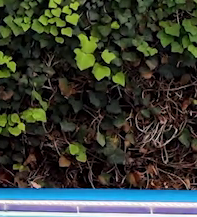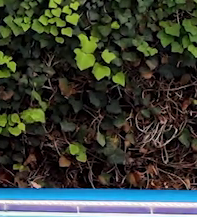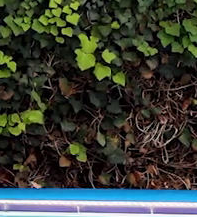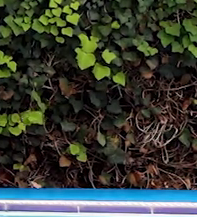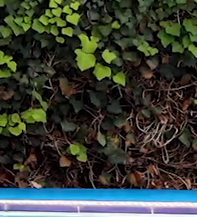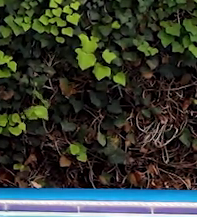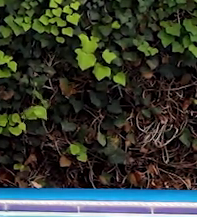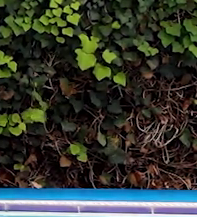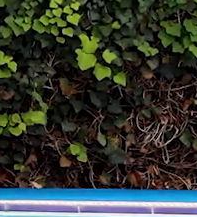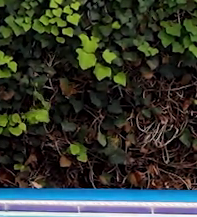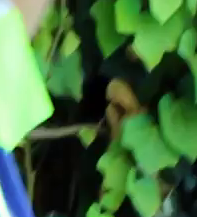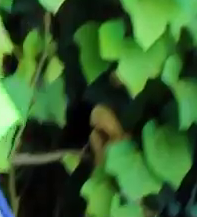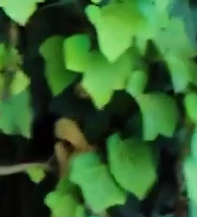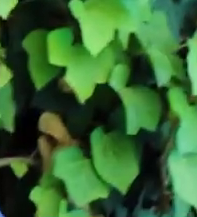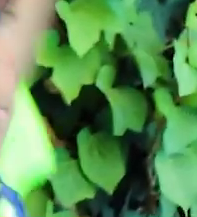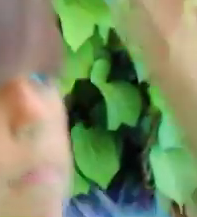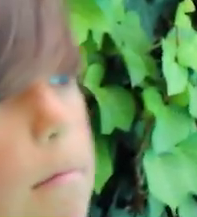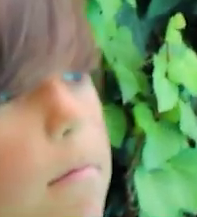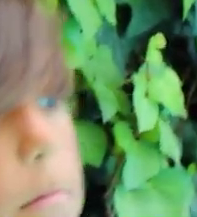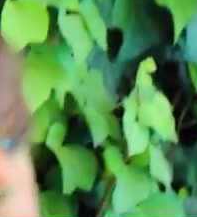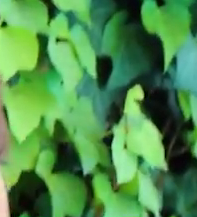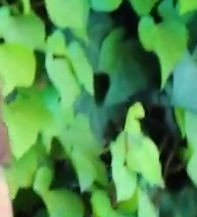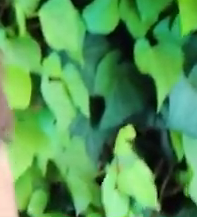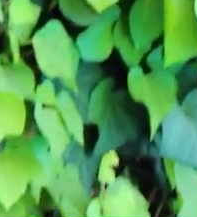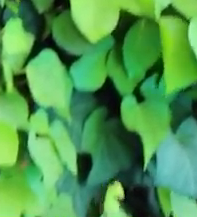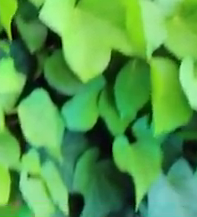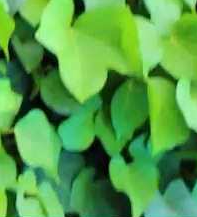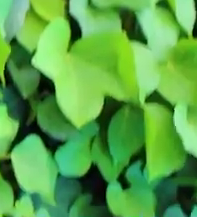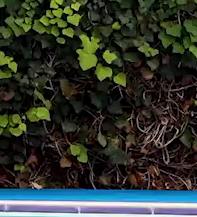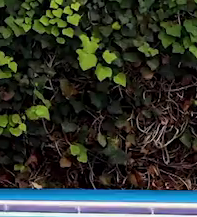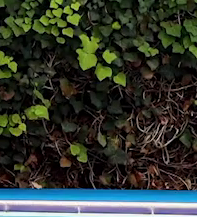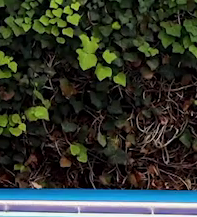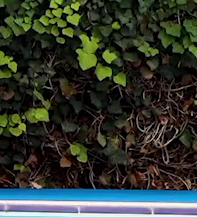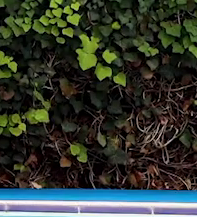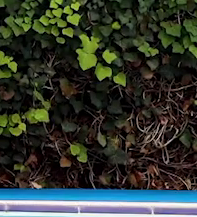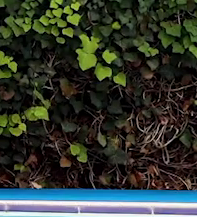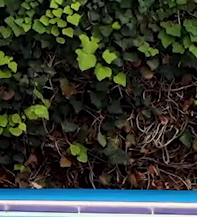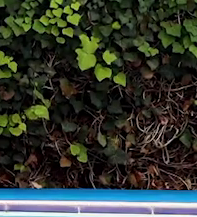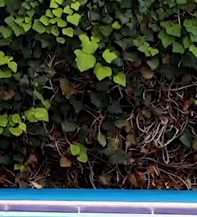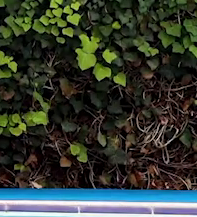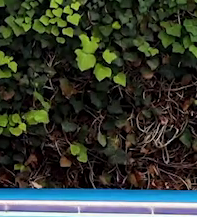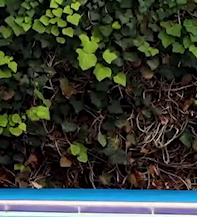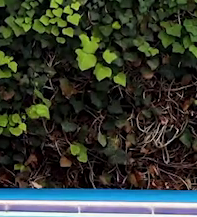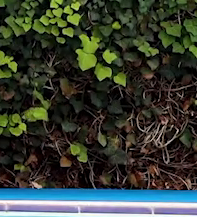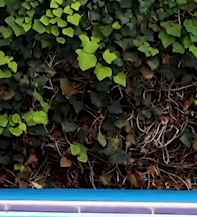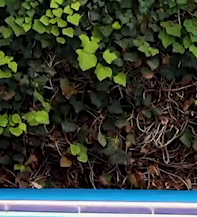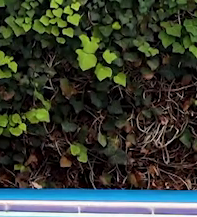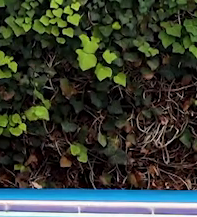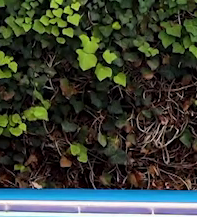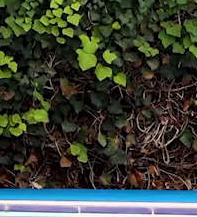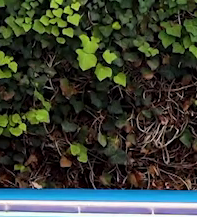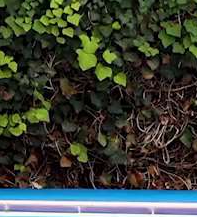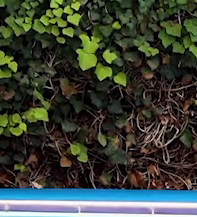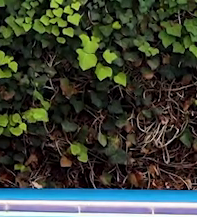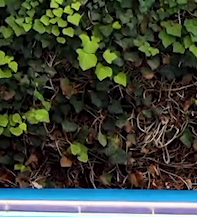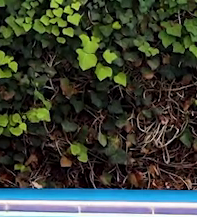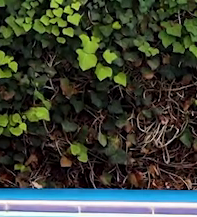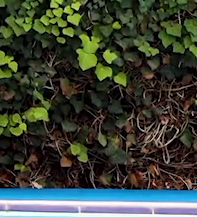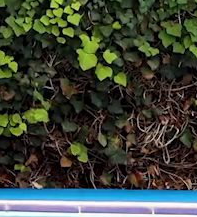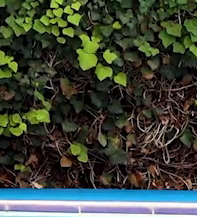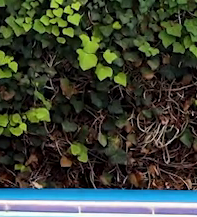talón del pie contrario bien hace una coordinación trata preocupen